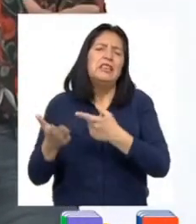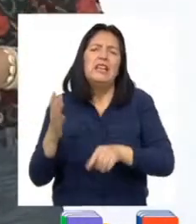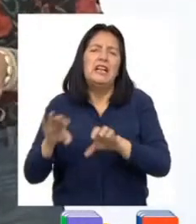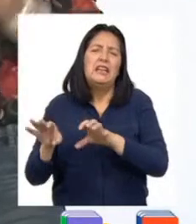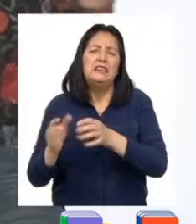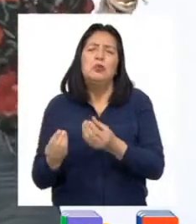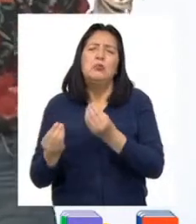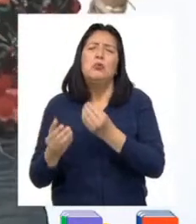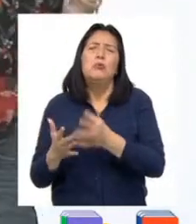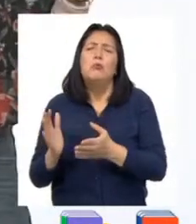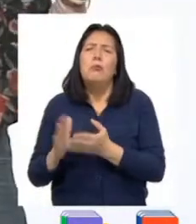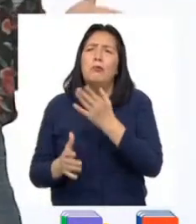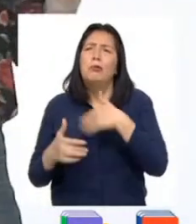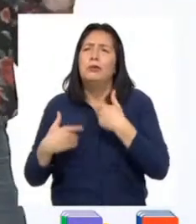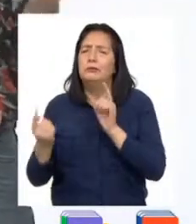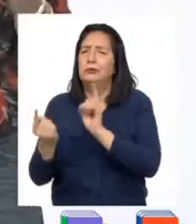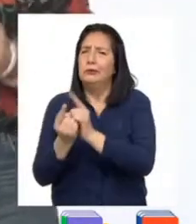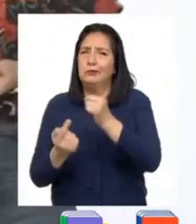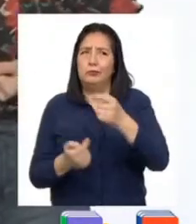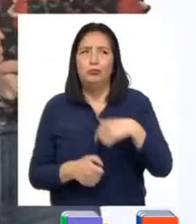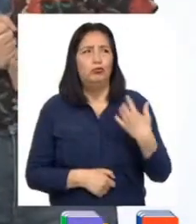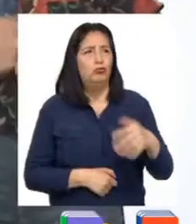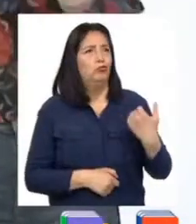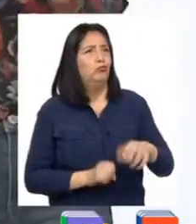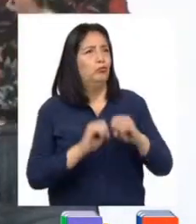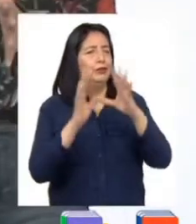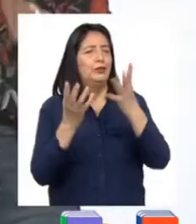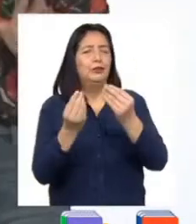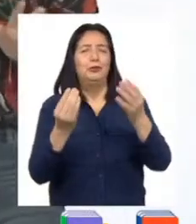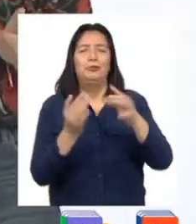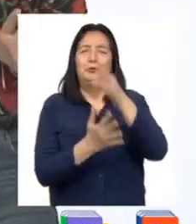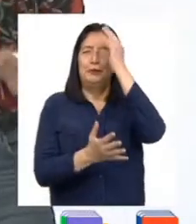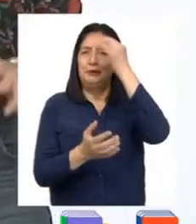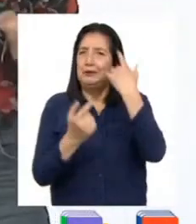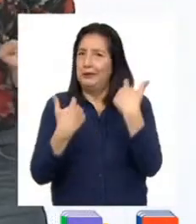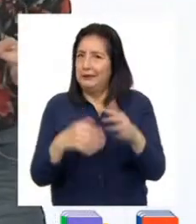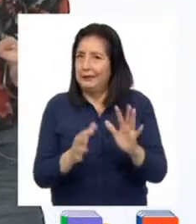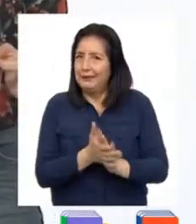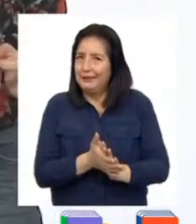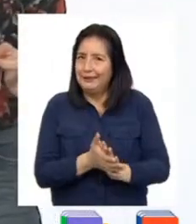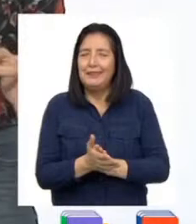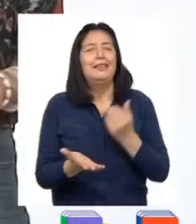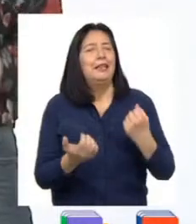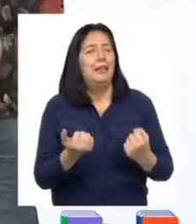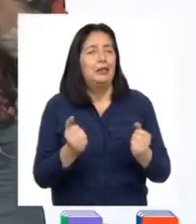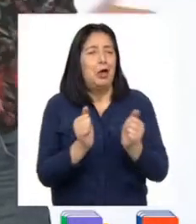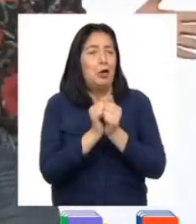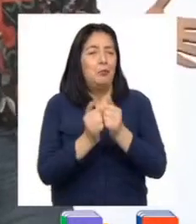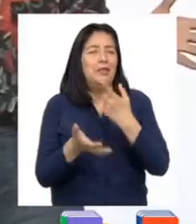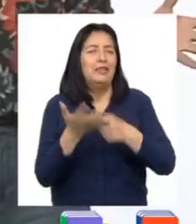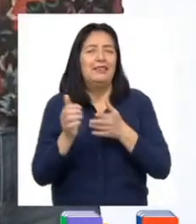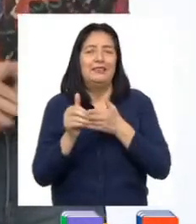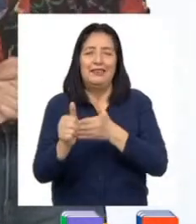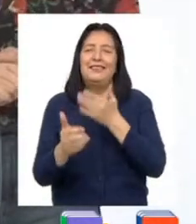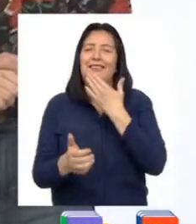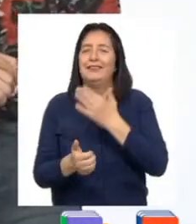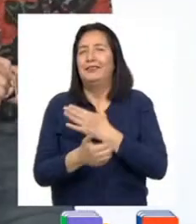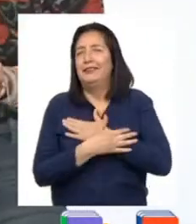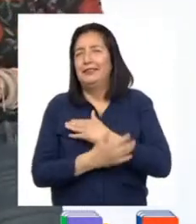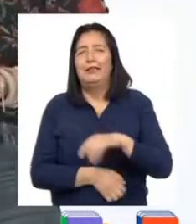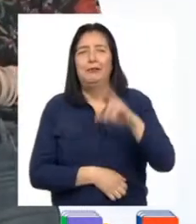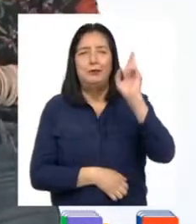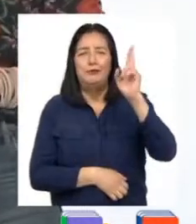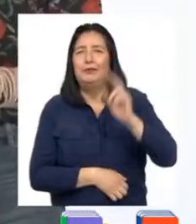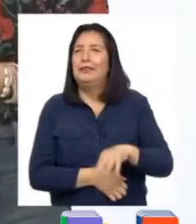a ella. Como verán, será un día de mucho aprendizaje, Así que, para ello, tendremos el acompañamiento y guía de nuestra querida profesora